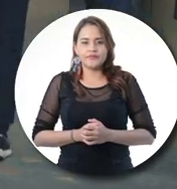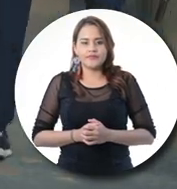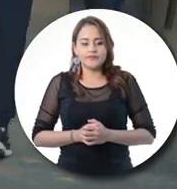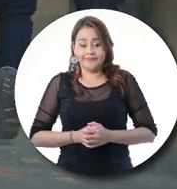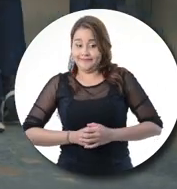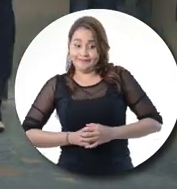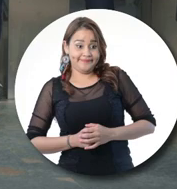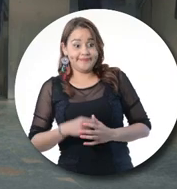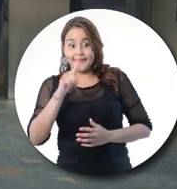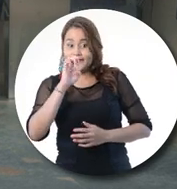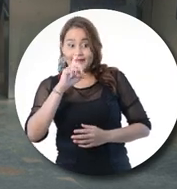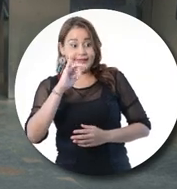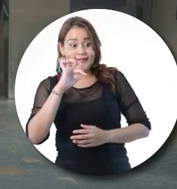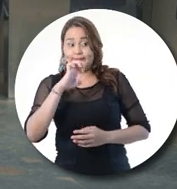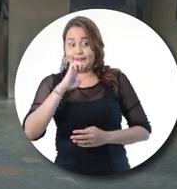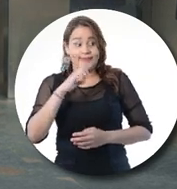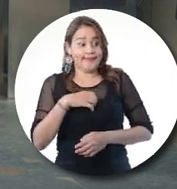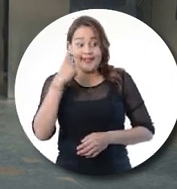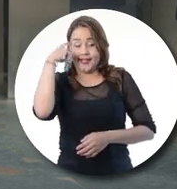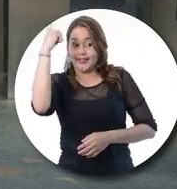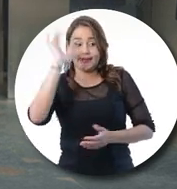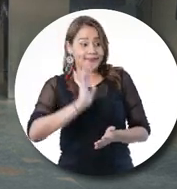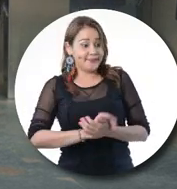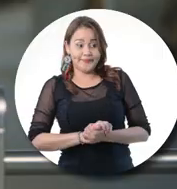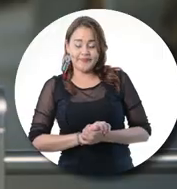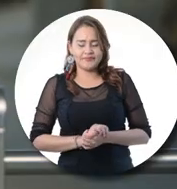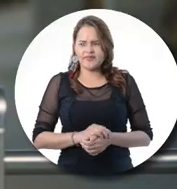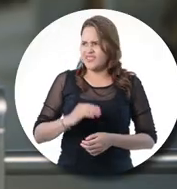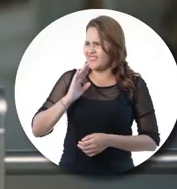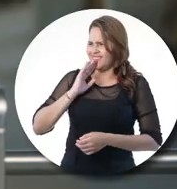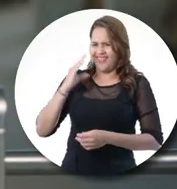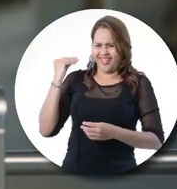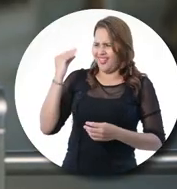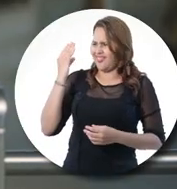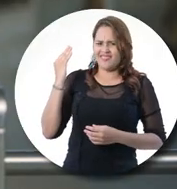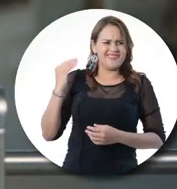¿Qué es el carnet? Ay, qué distraído eres ¿A quién me habla?